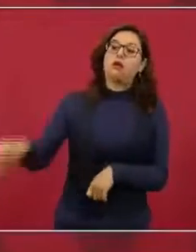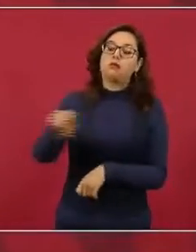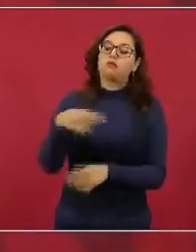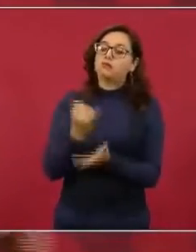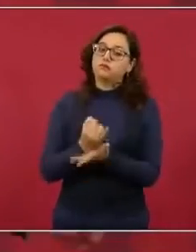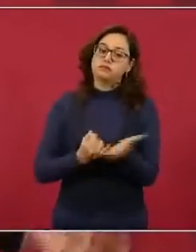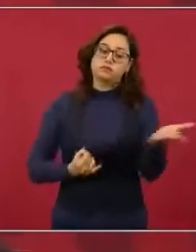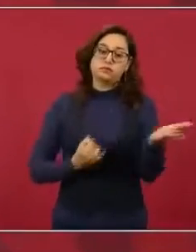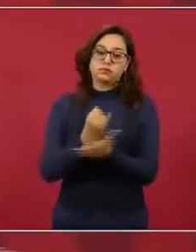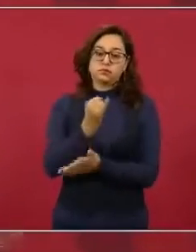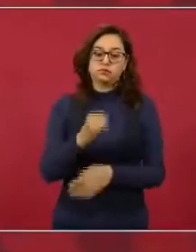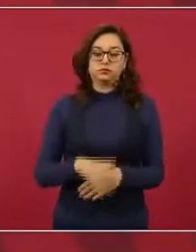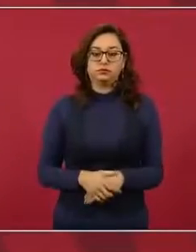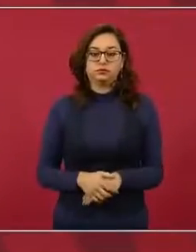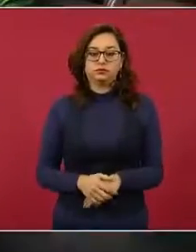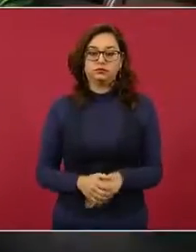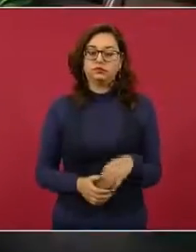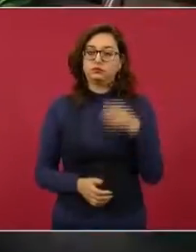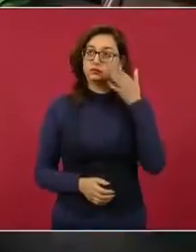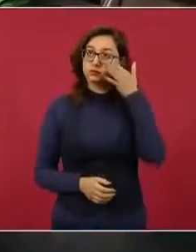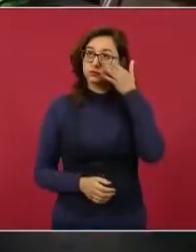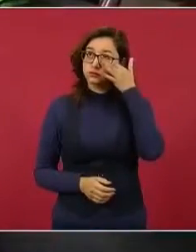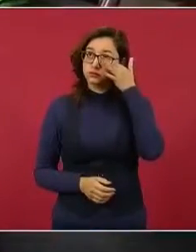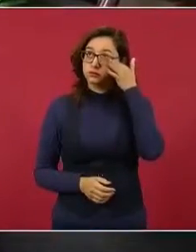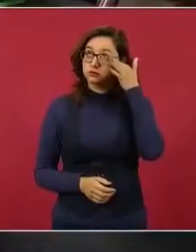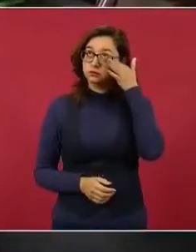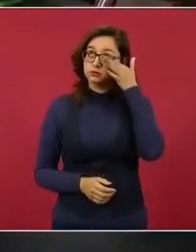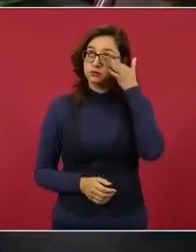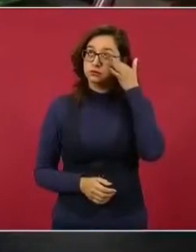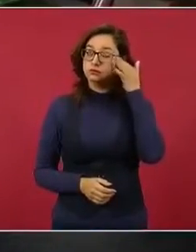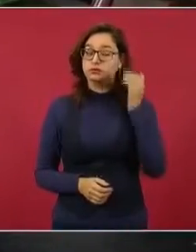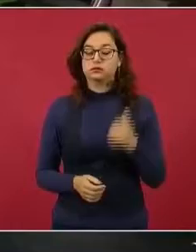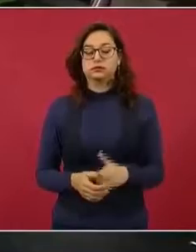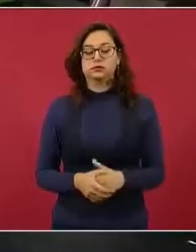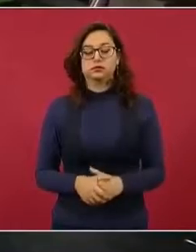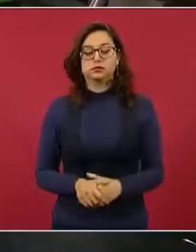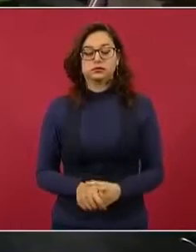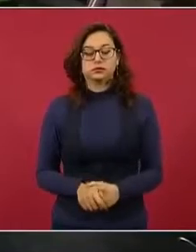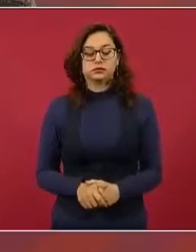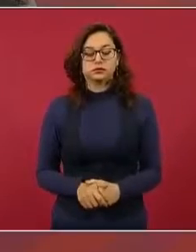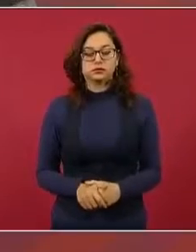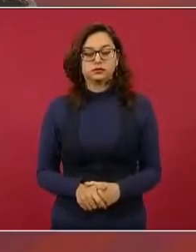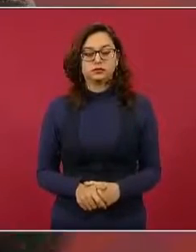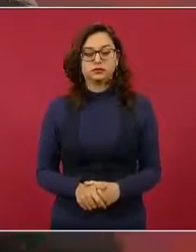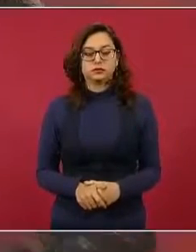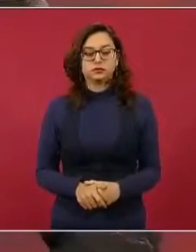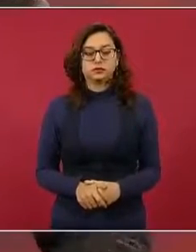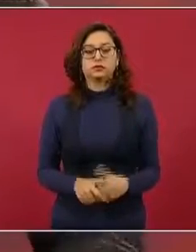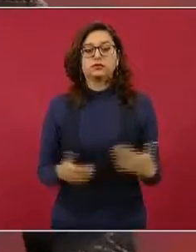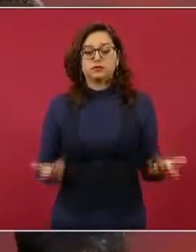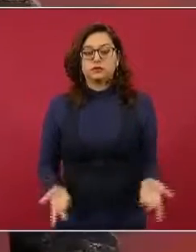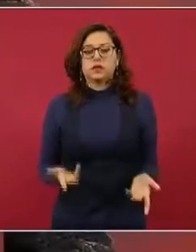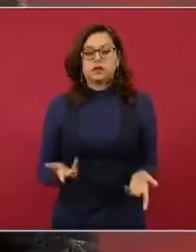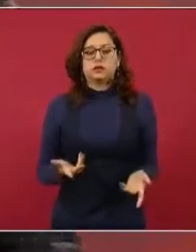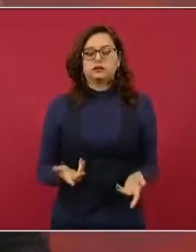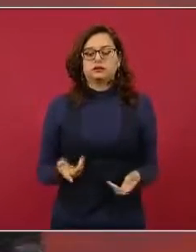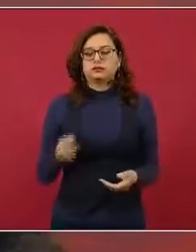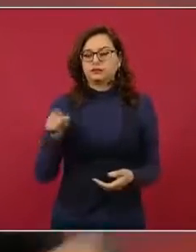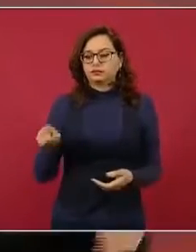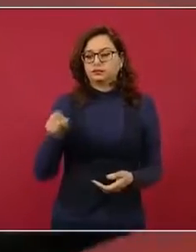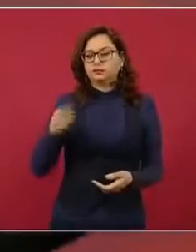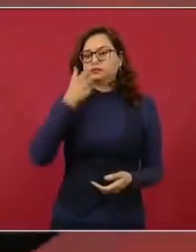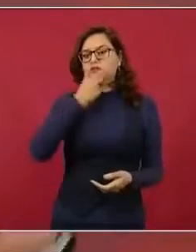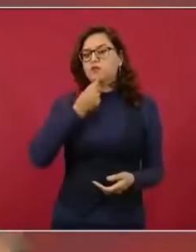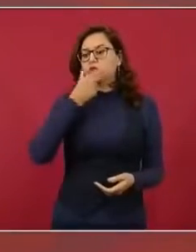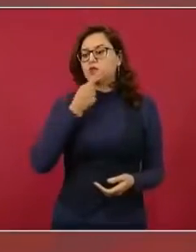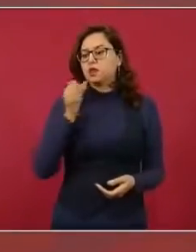Aquí estuvo el señor, al que hace mención, pero